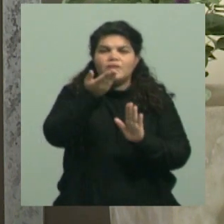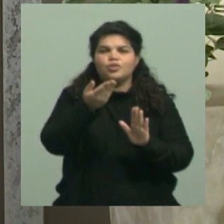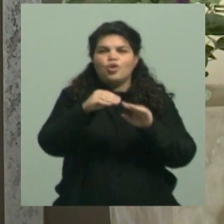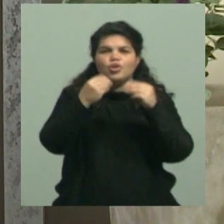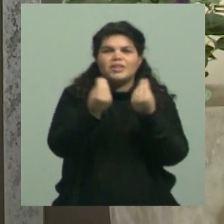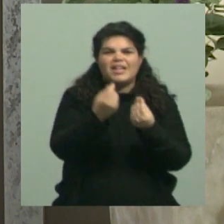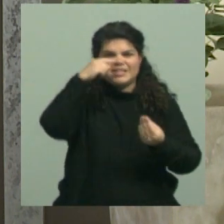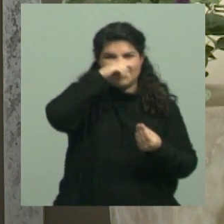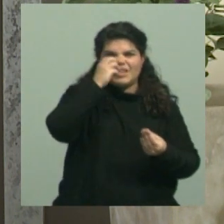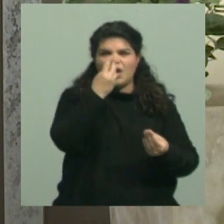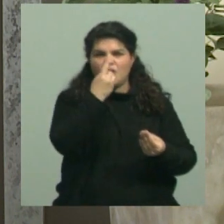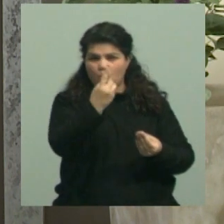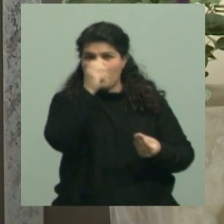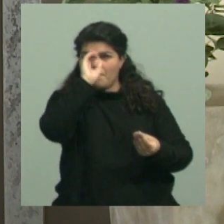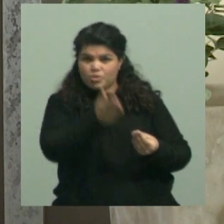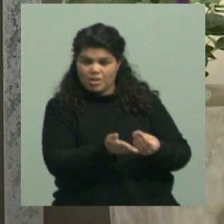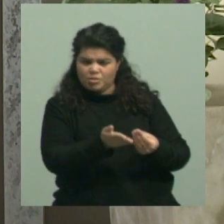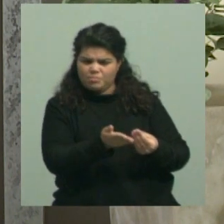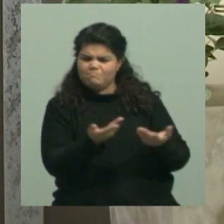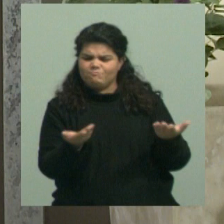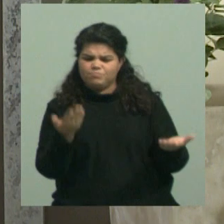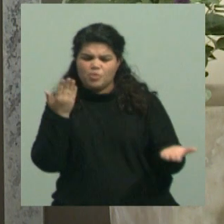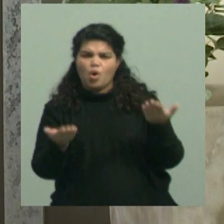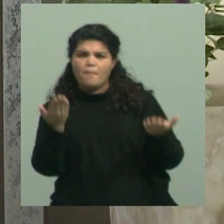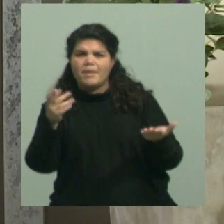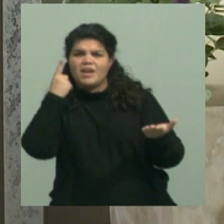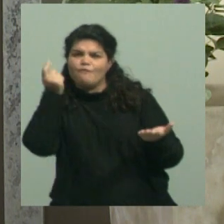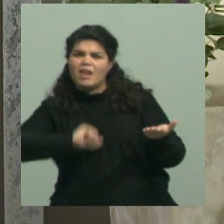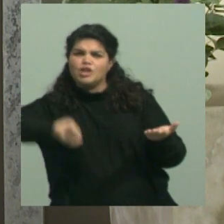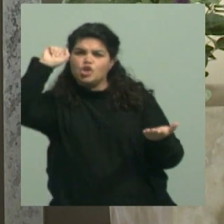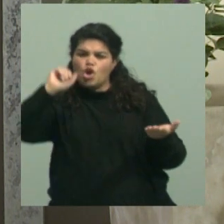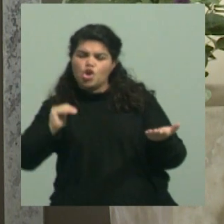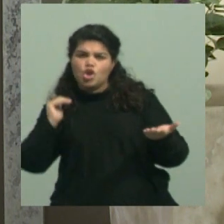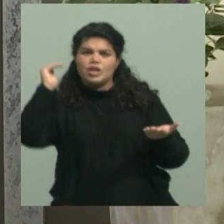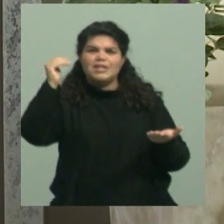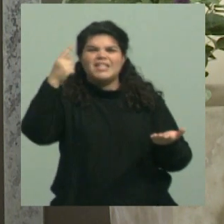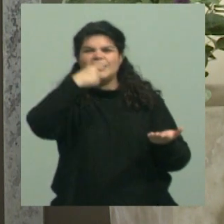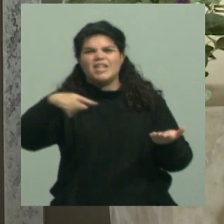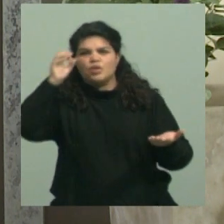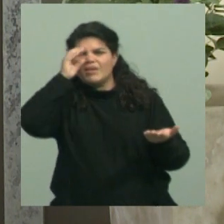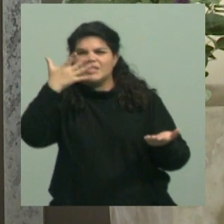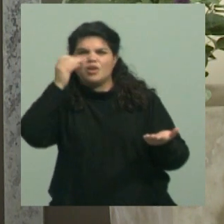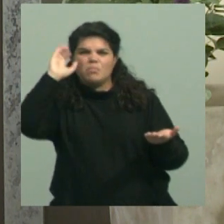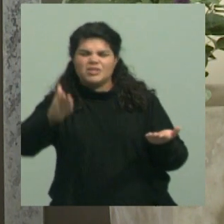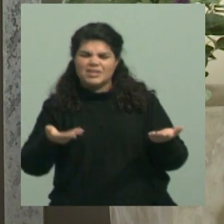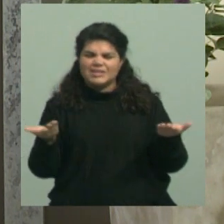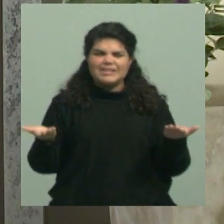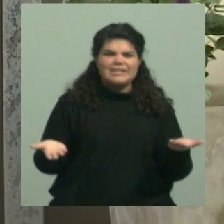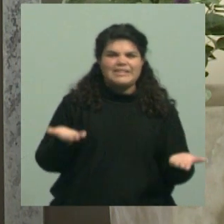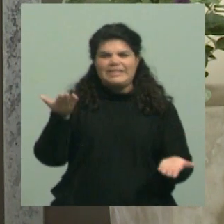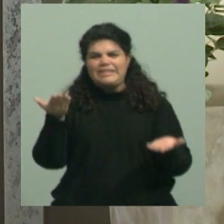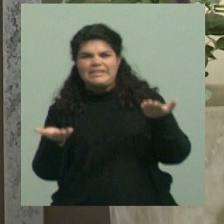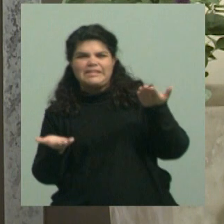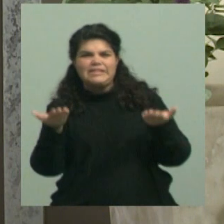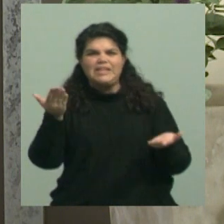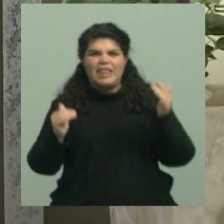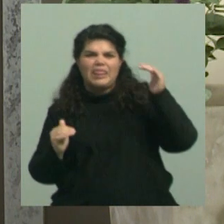pero si lo comparamos con la inflación que hemos tenido, que ha sido superior al 125%, bueno, ahí tenemos